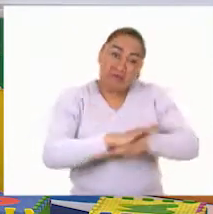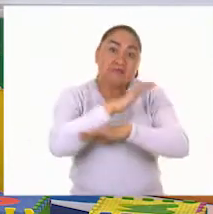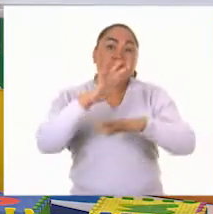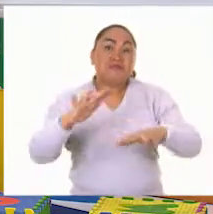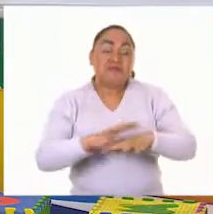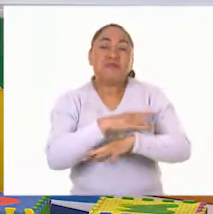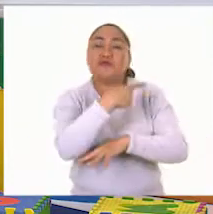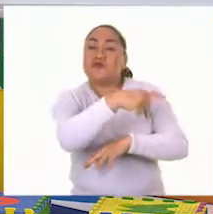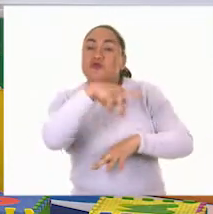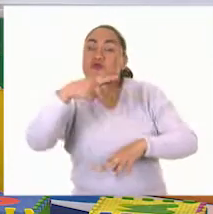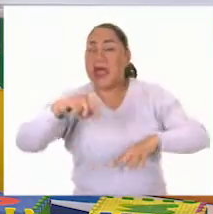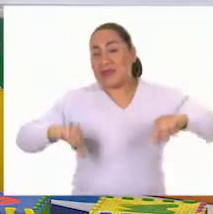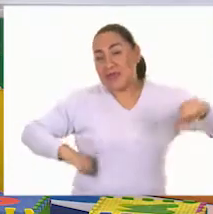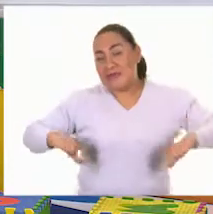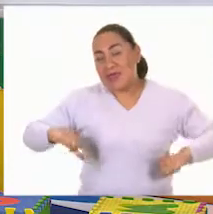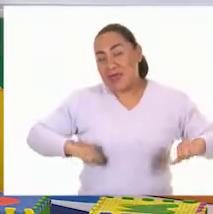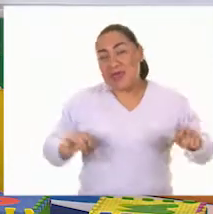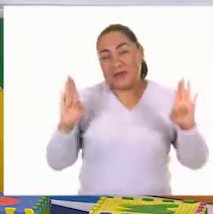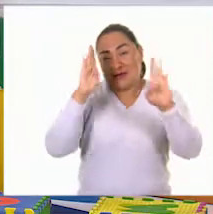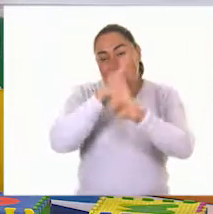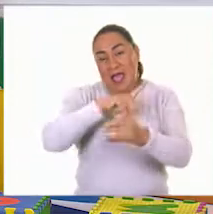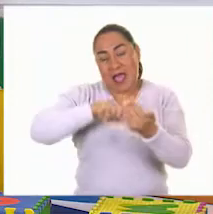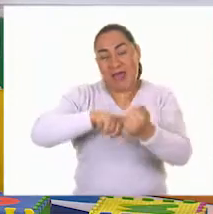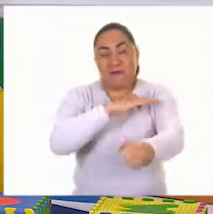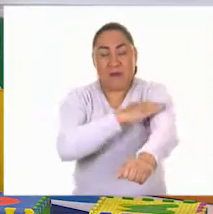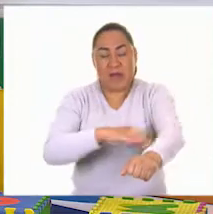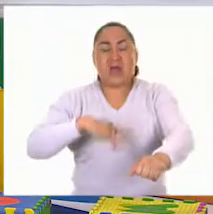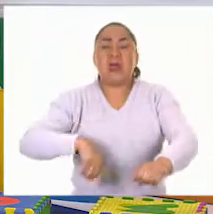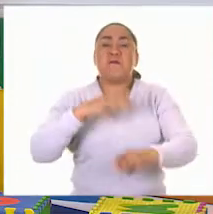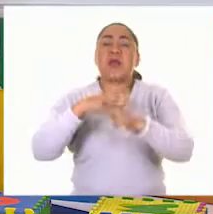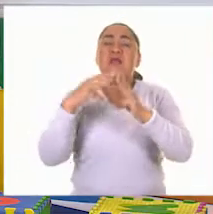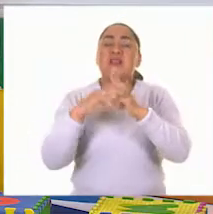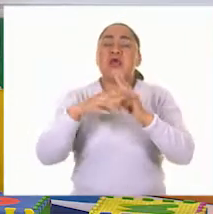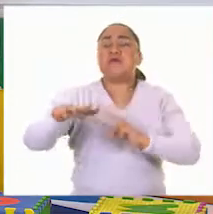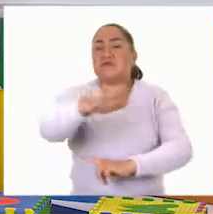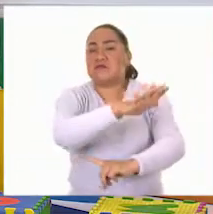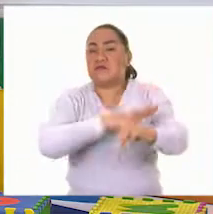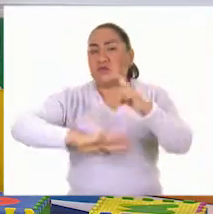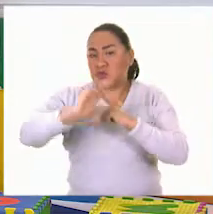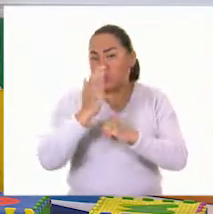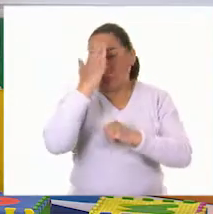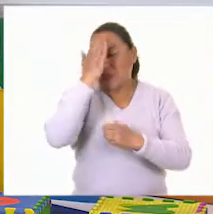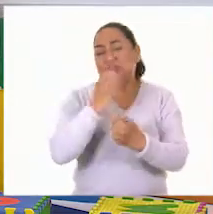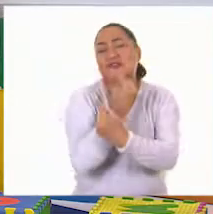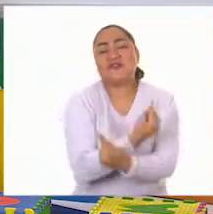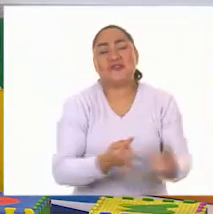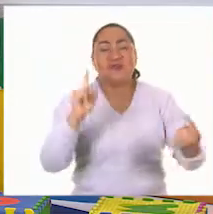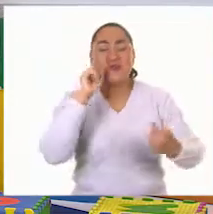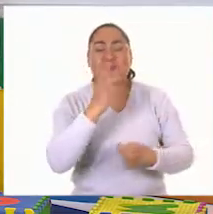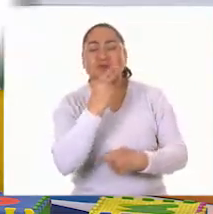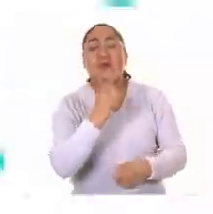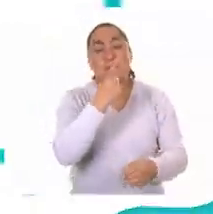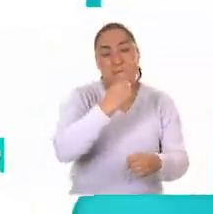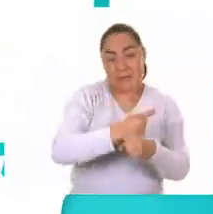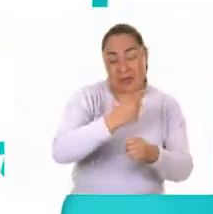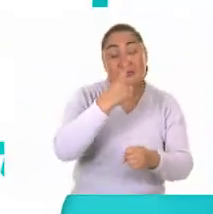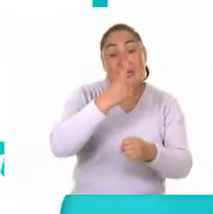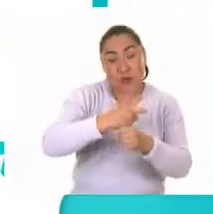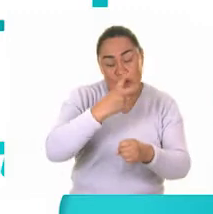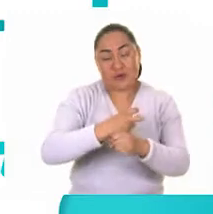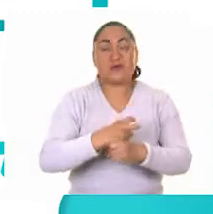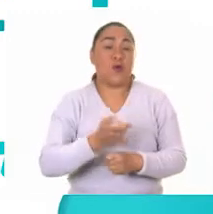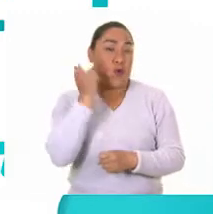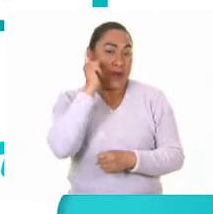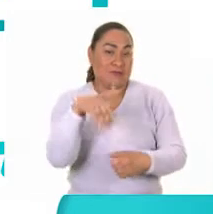recreativas en familia en la asignatura conocimiento del medio para niñas y niños de segundo grado de primaria espero que lo hayan disfrutado tanto como